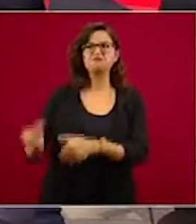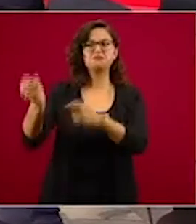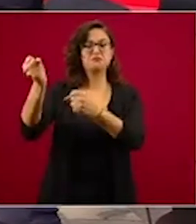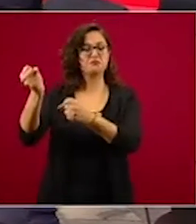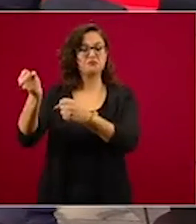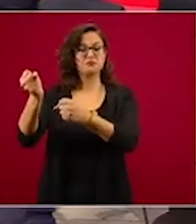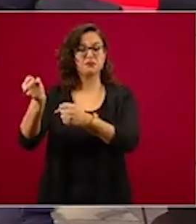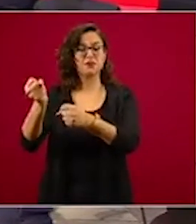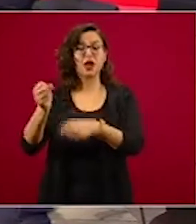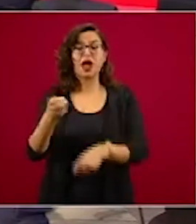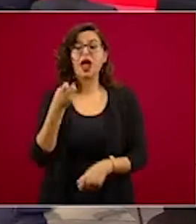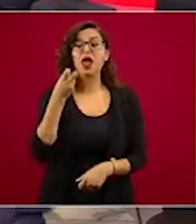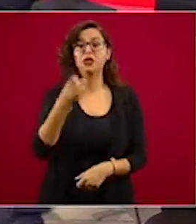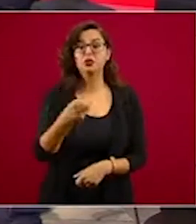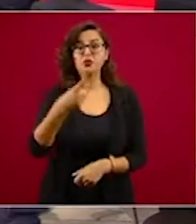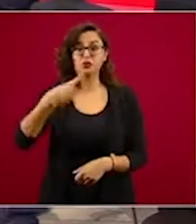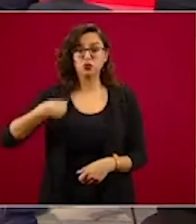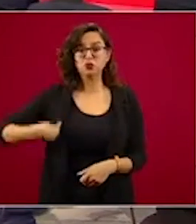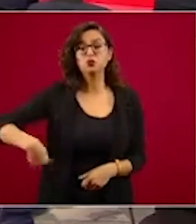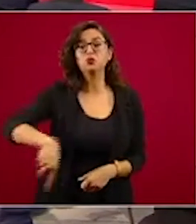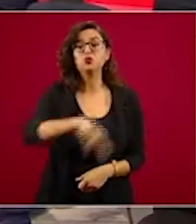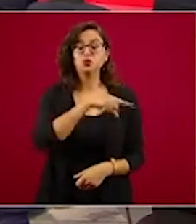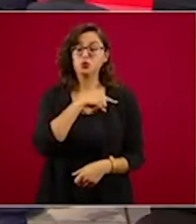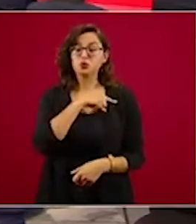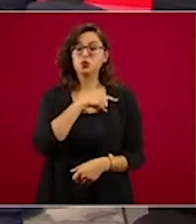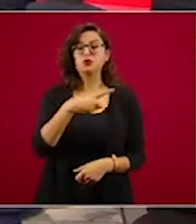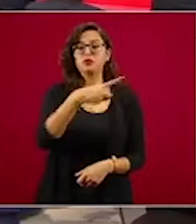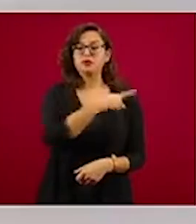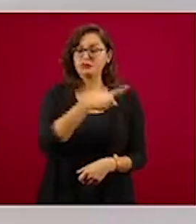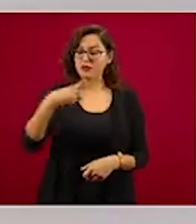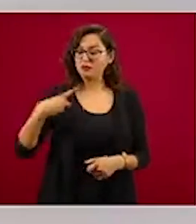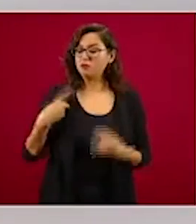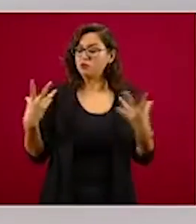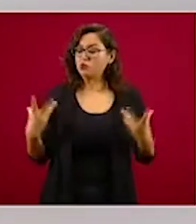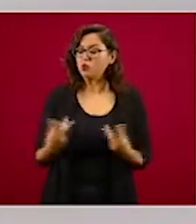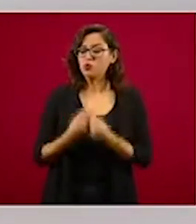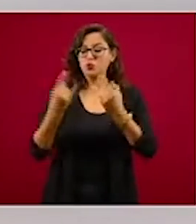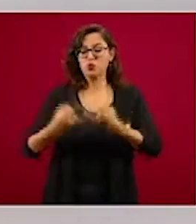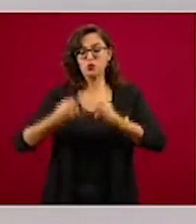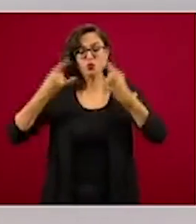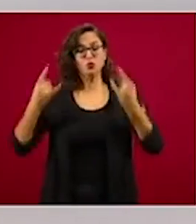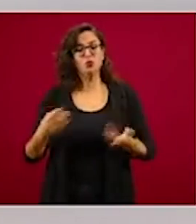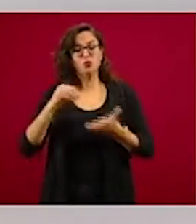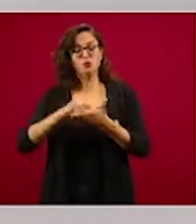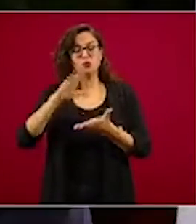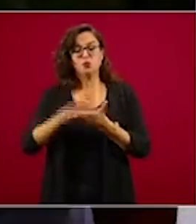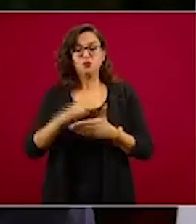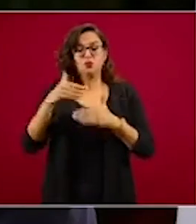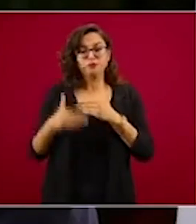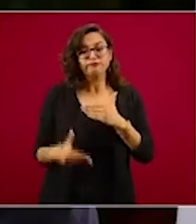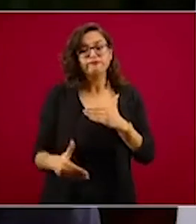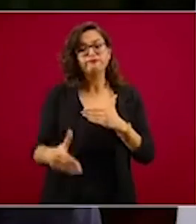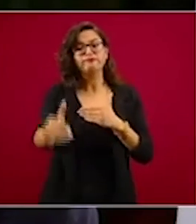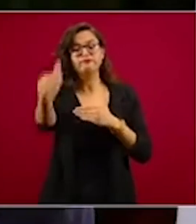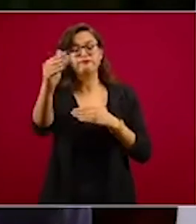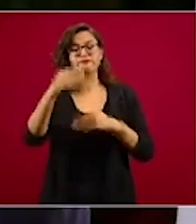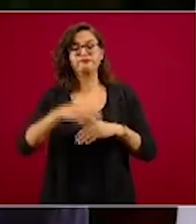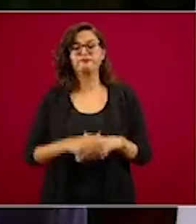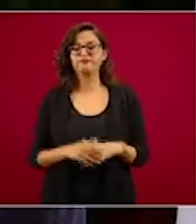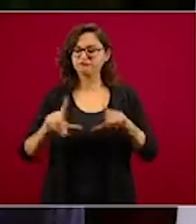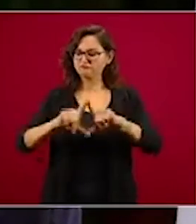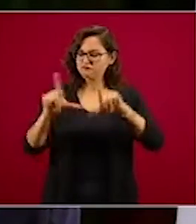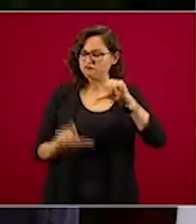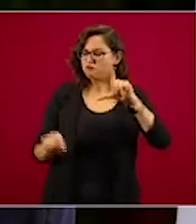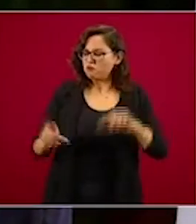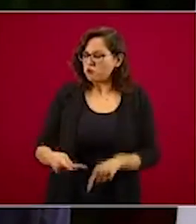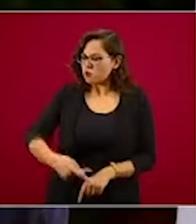Sigamos pues haciendo historia, sigamos pues haciendo patria